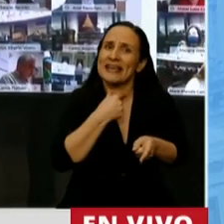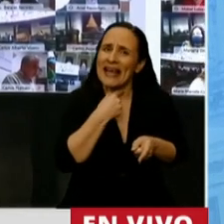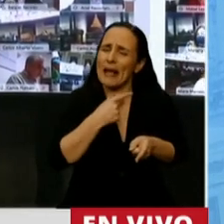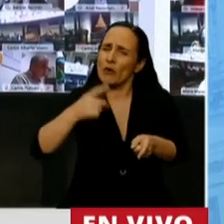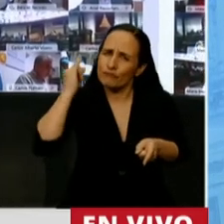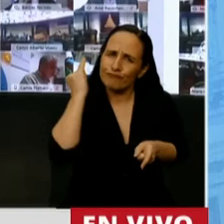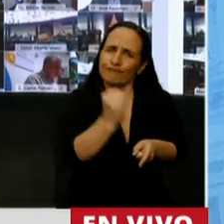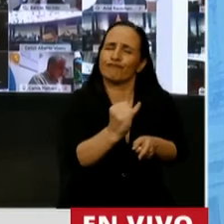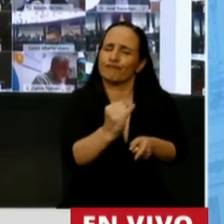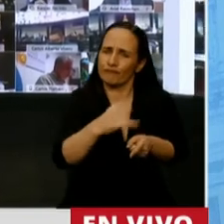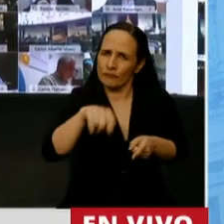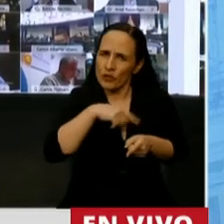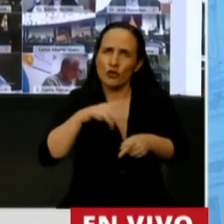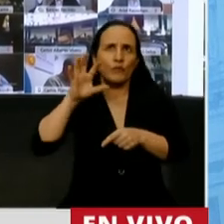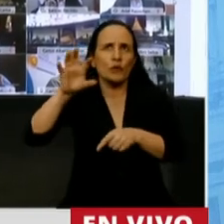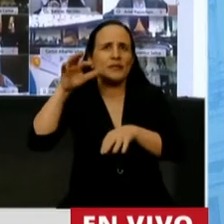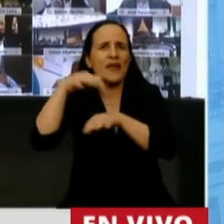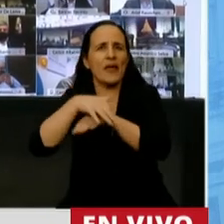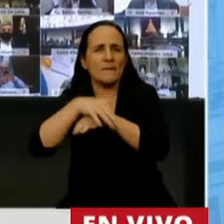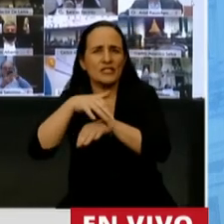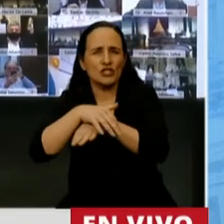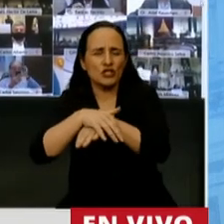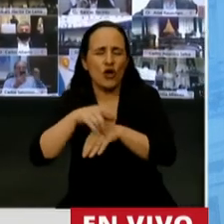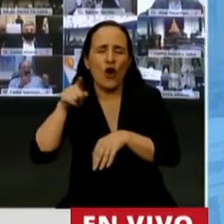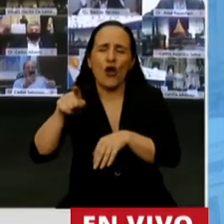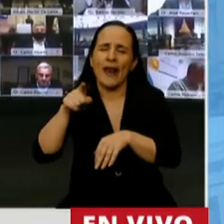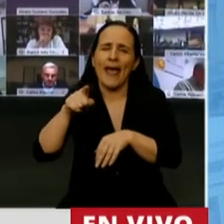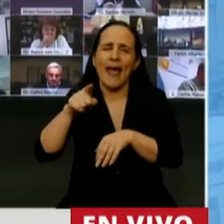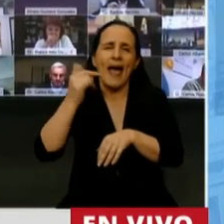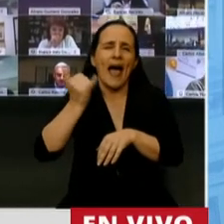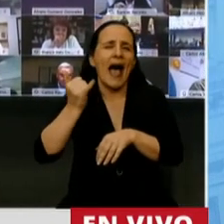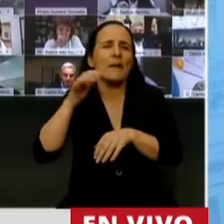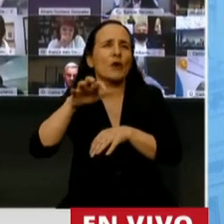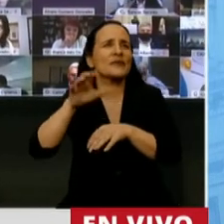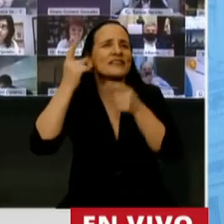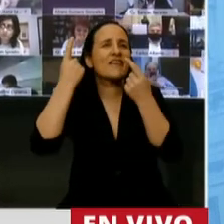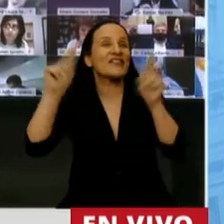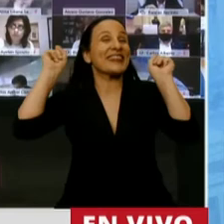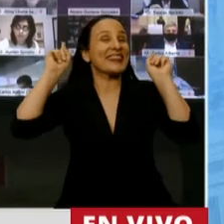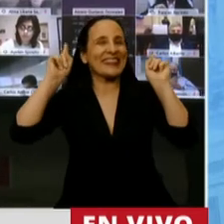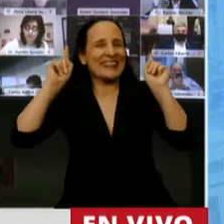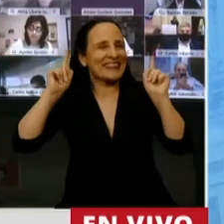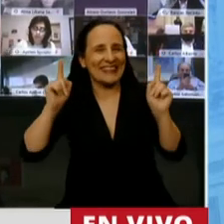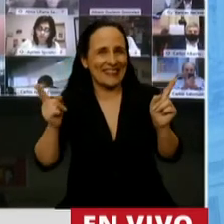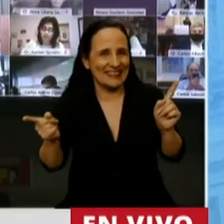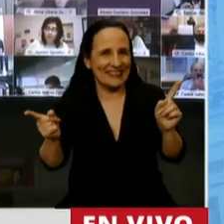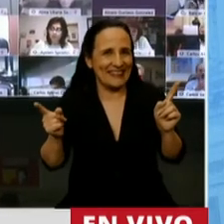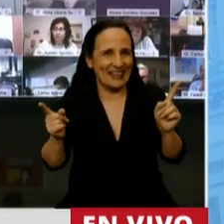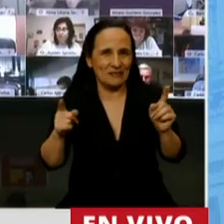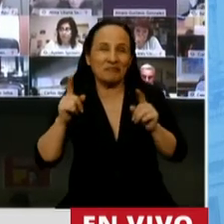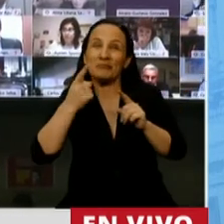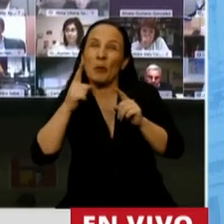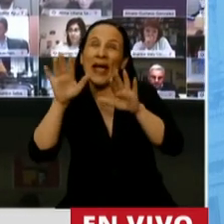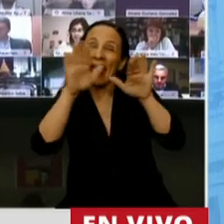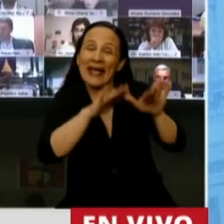notar que nosotros como misioneros tenemos una provincia atípica, diferente, distinta a